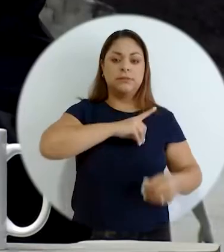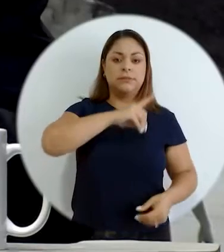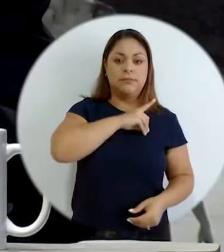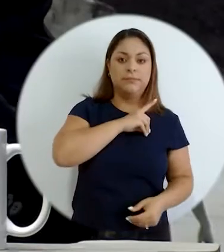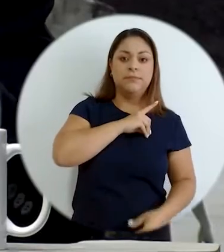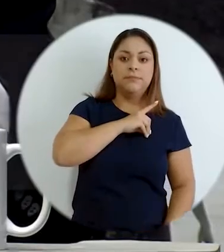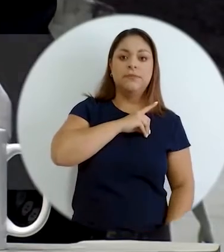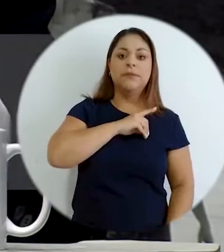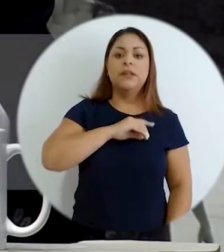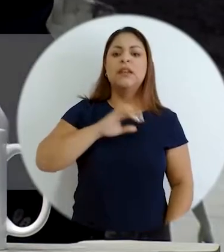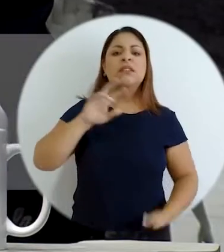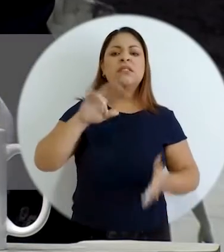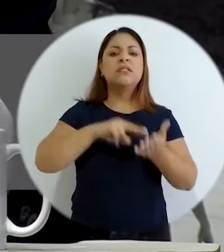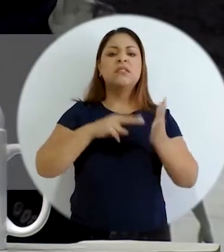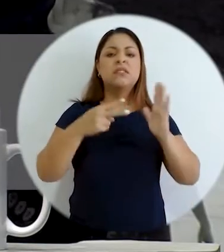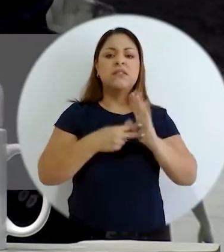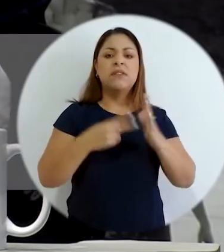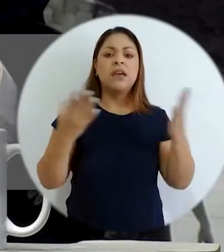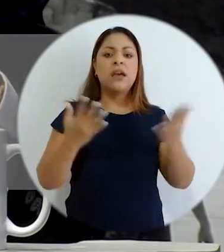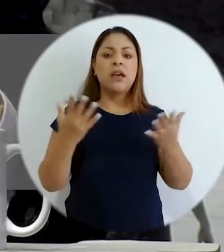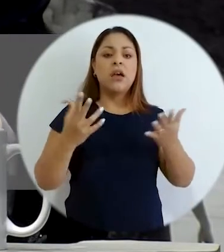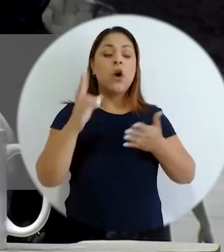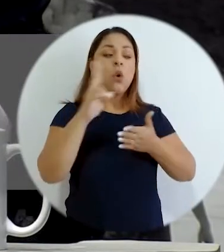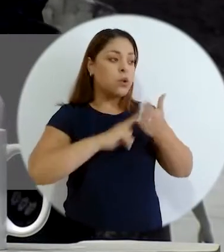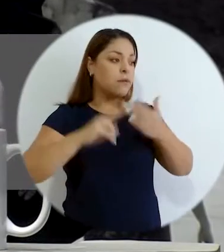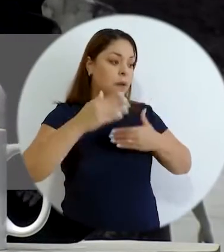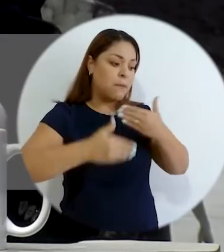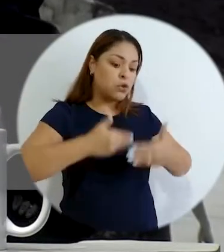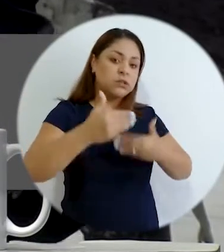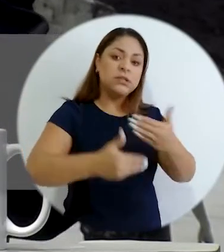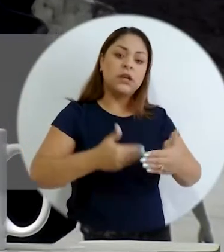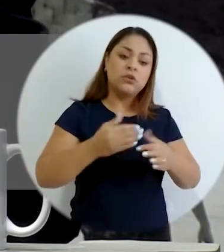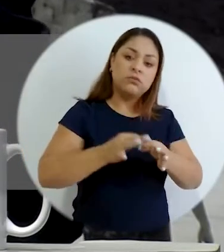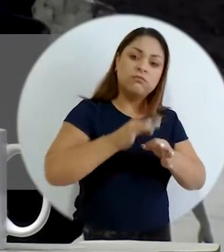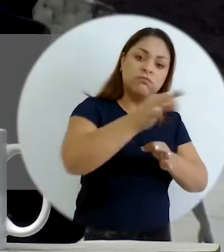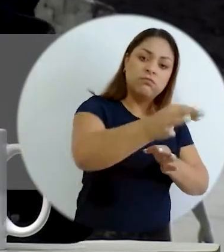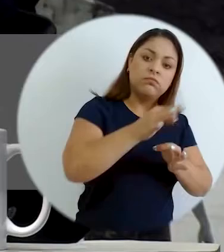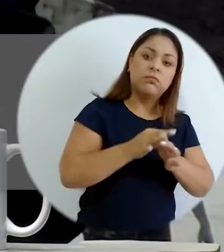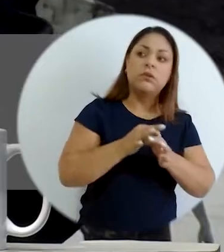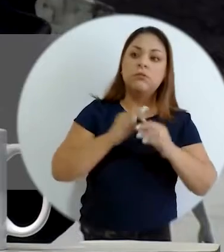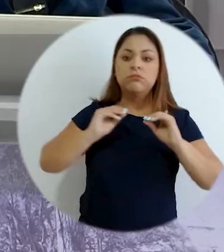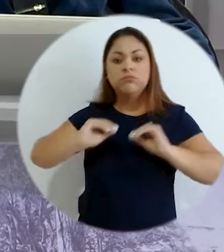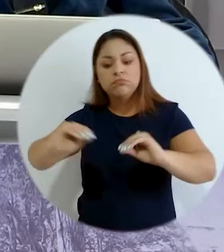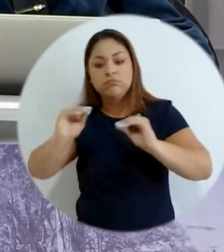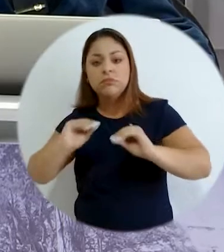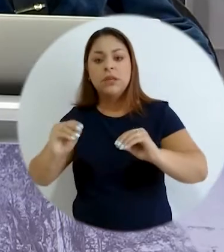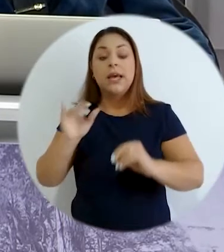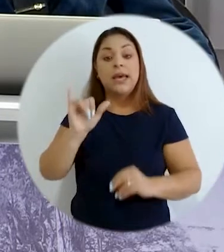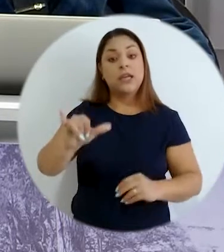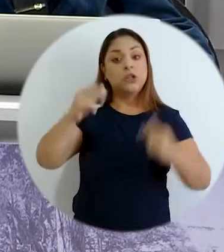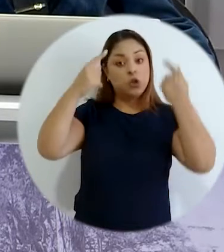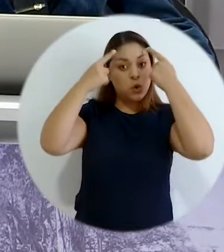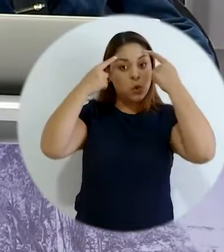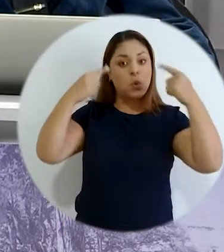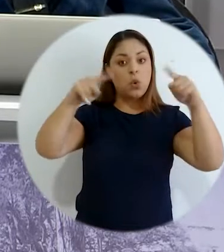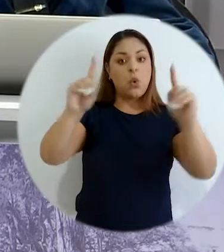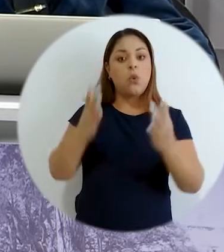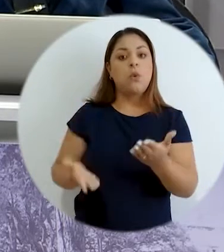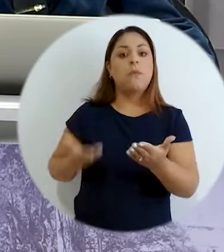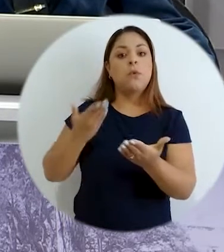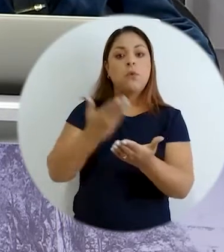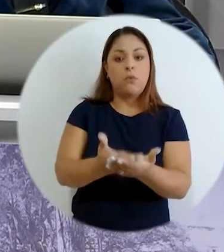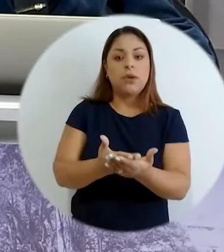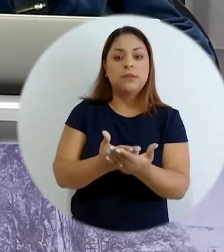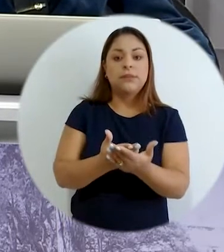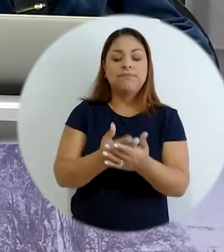esto porque la universidad con los procesos de extensión investigación y docencia ha logrado integrar una propuesta que